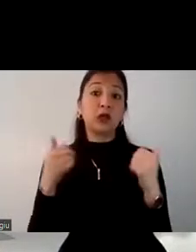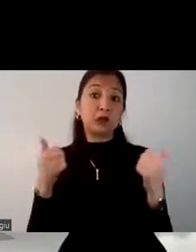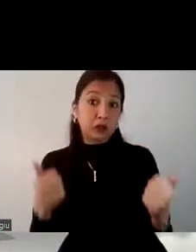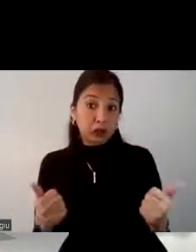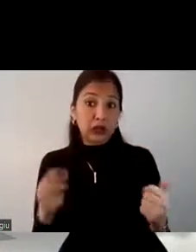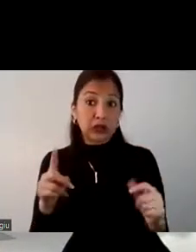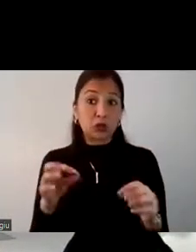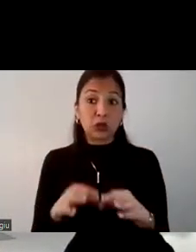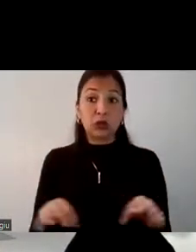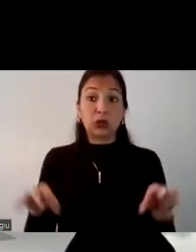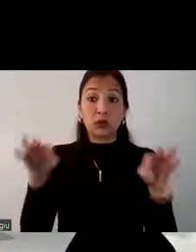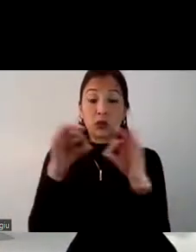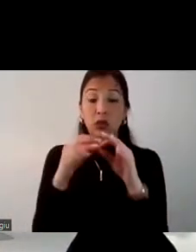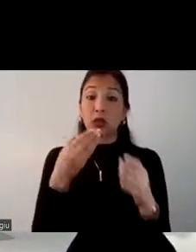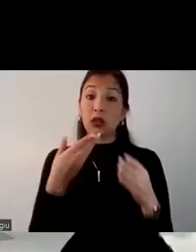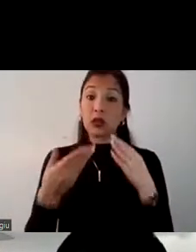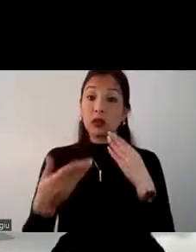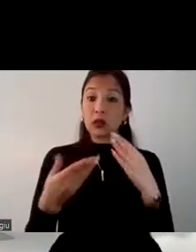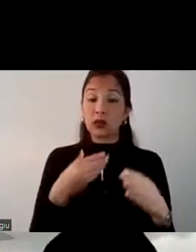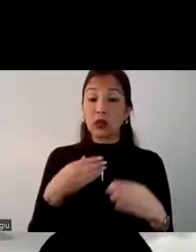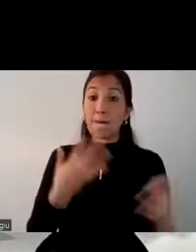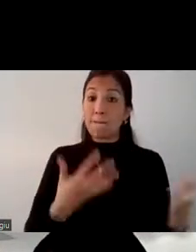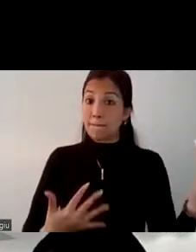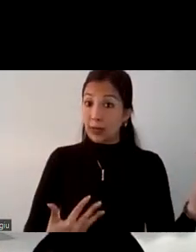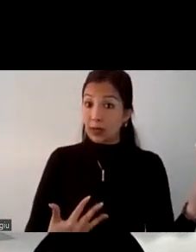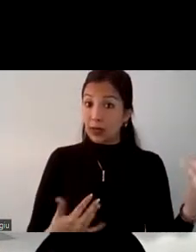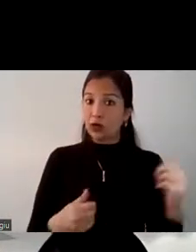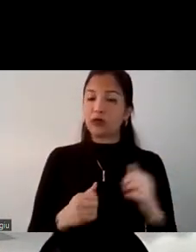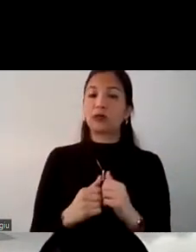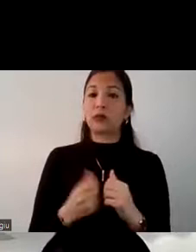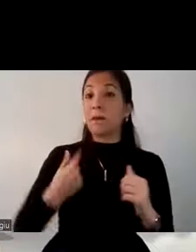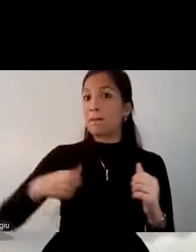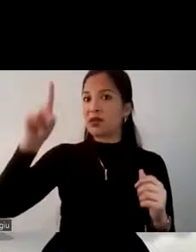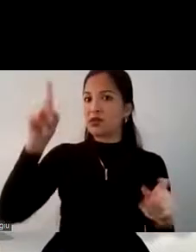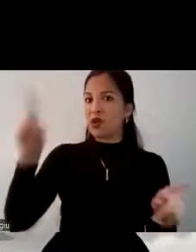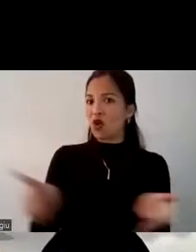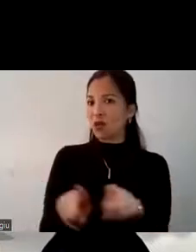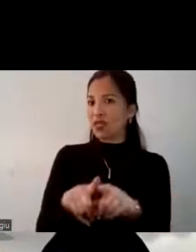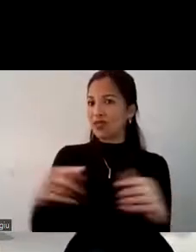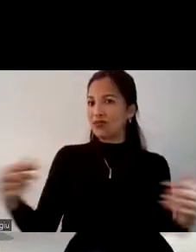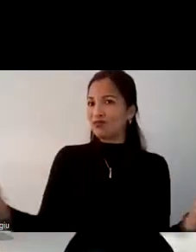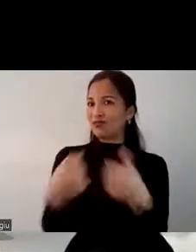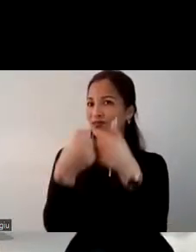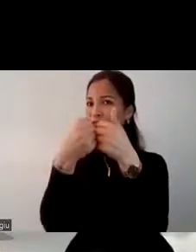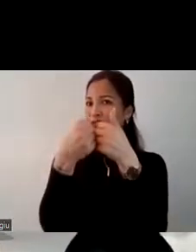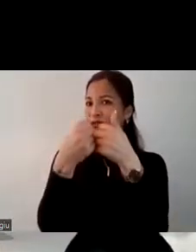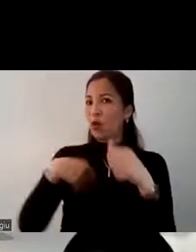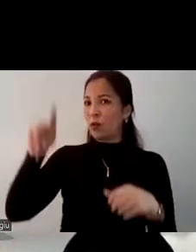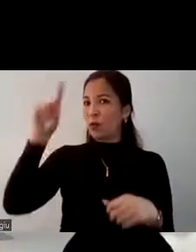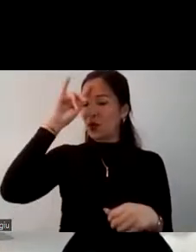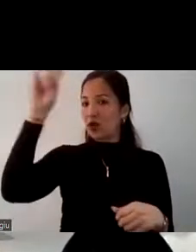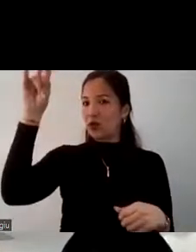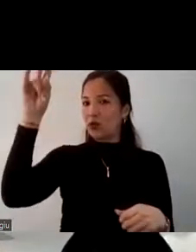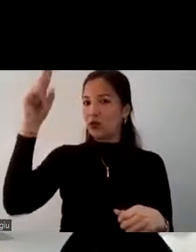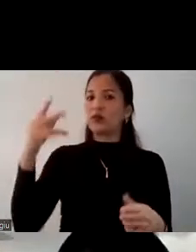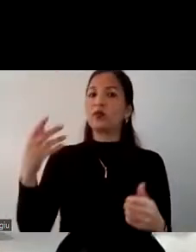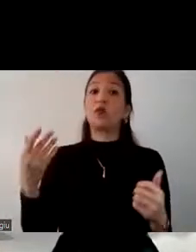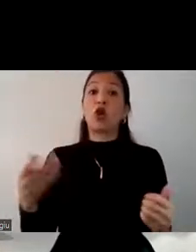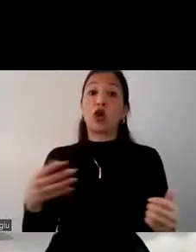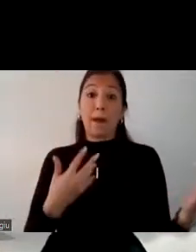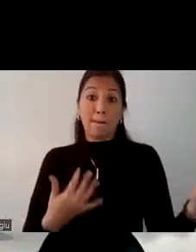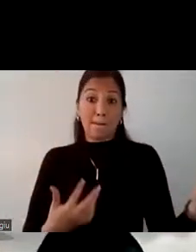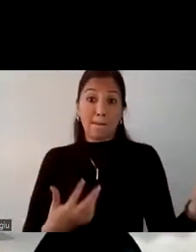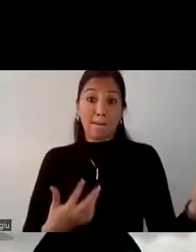importante mencionar que México vendría a ser nuestro principal competidor. ¿Y por qué lo digo? Porque México tiene muy